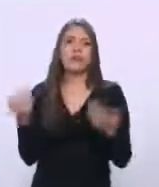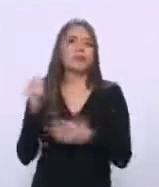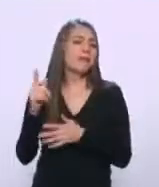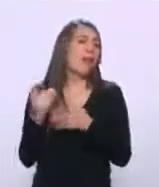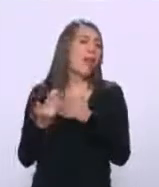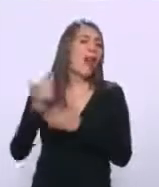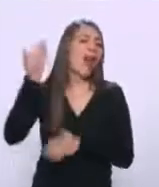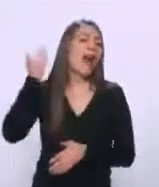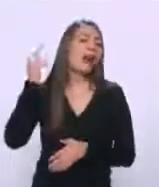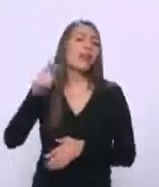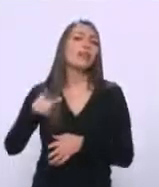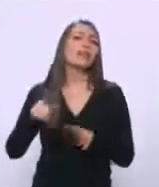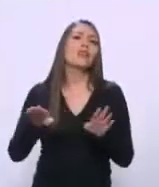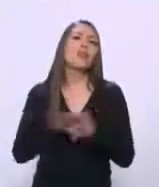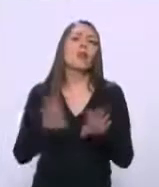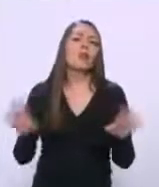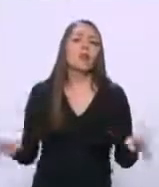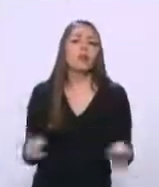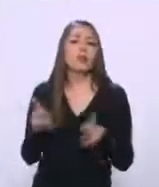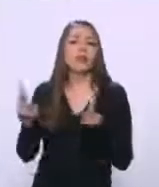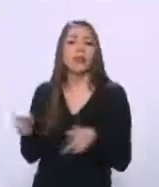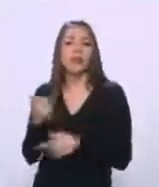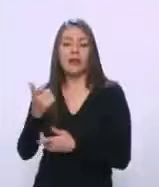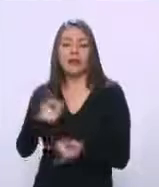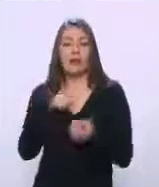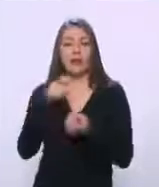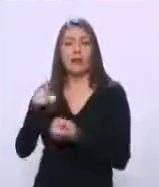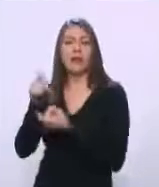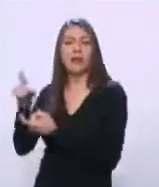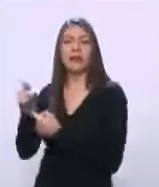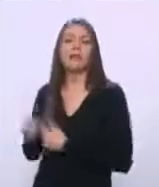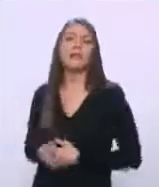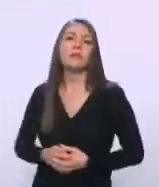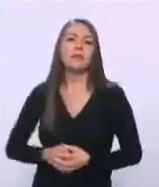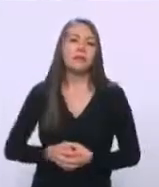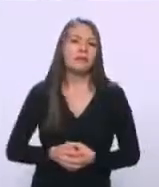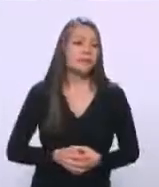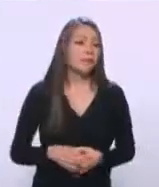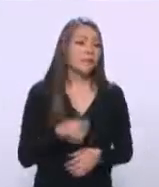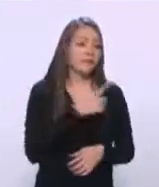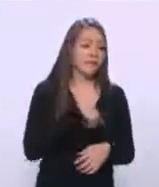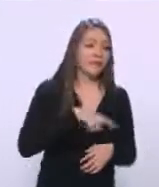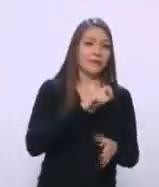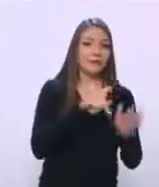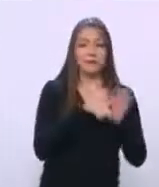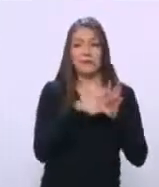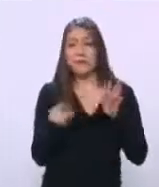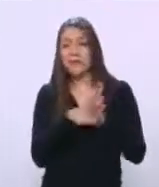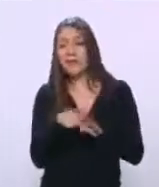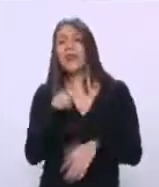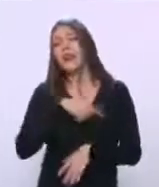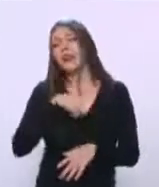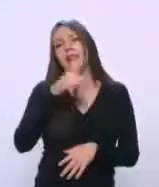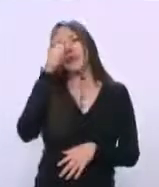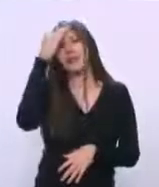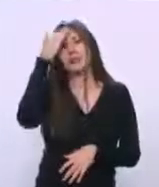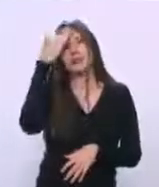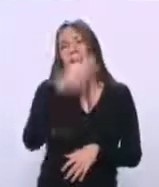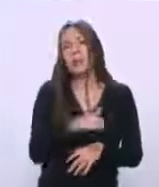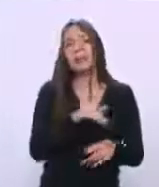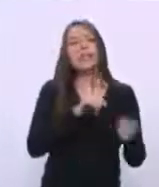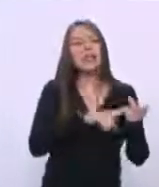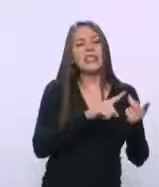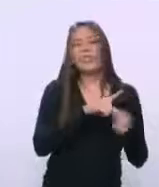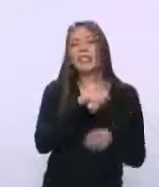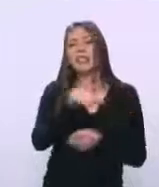se dedicaba a vender su silencio ¿no? Los que estamos en el medio periodístico sabemos perfectamente quienes son estos Así es parece que con